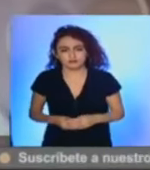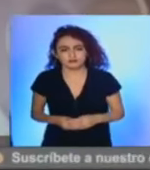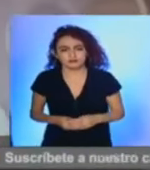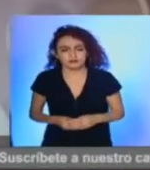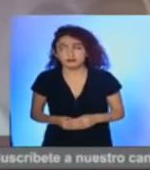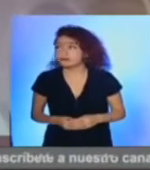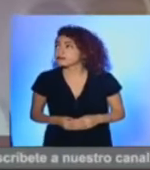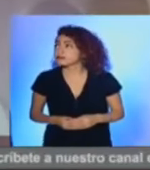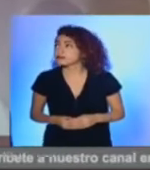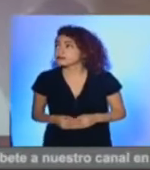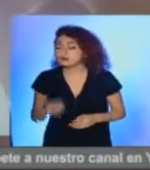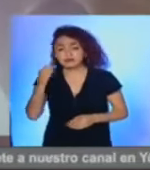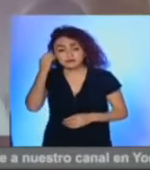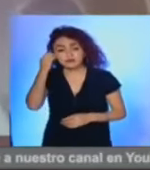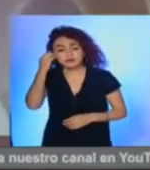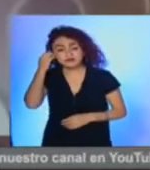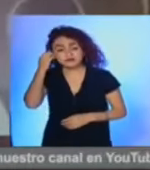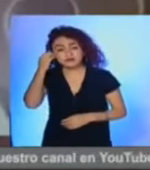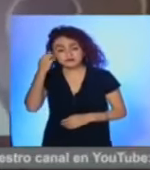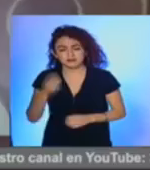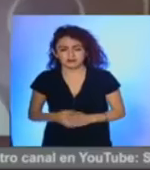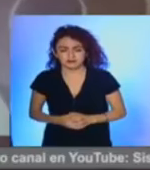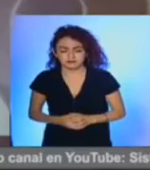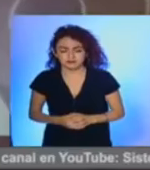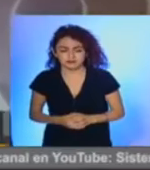también se han decidido que por allí